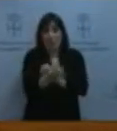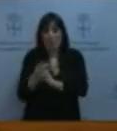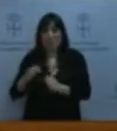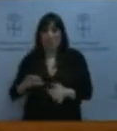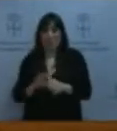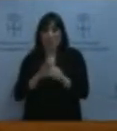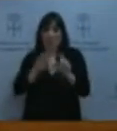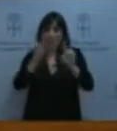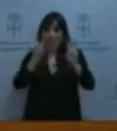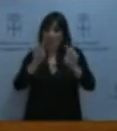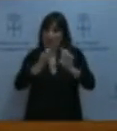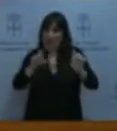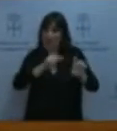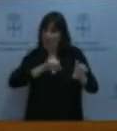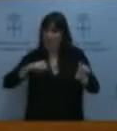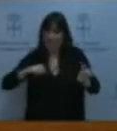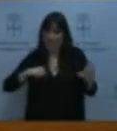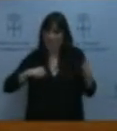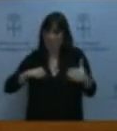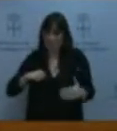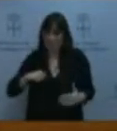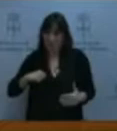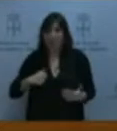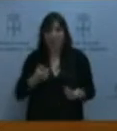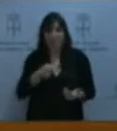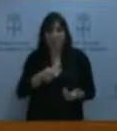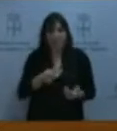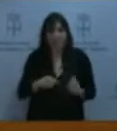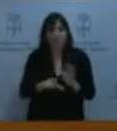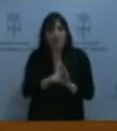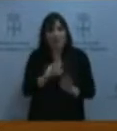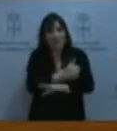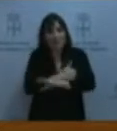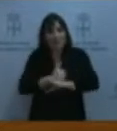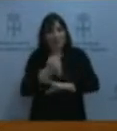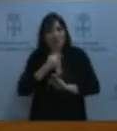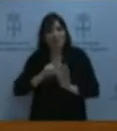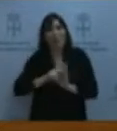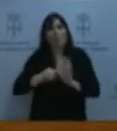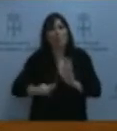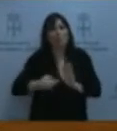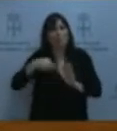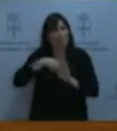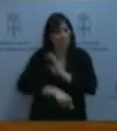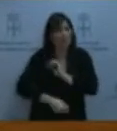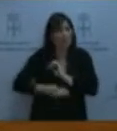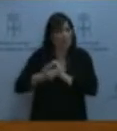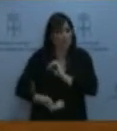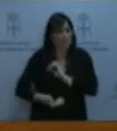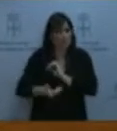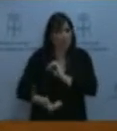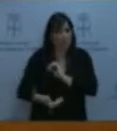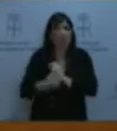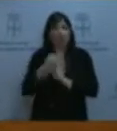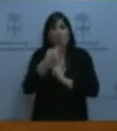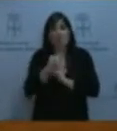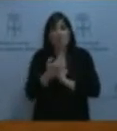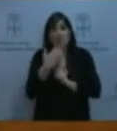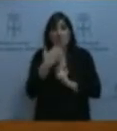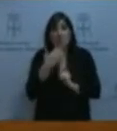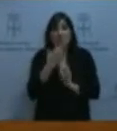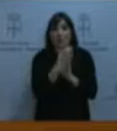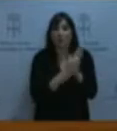Efectivamente, introducía reformas de calado. Se introducía la extensión de la tarifa plana a 50 euros para nuevos